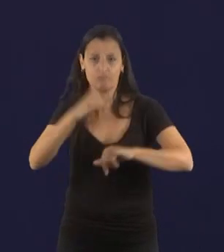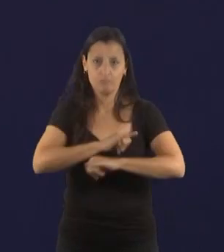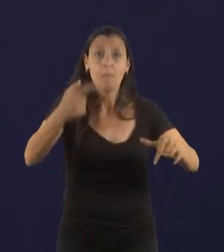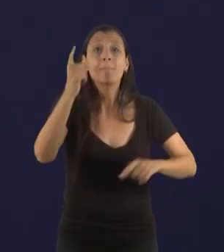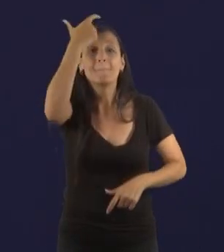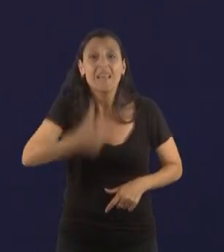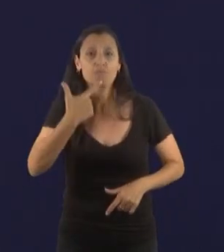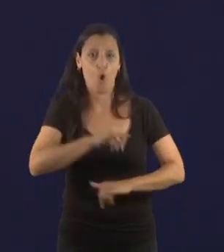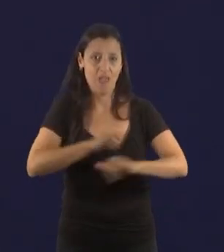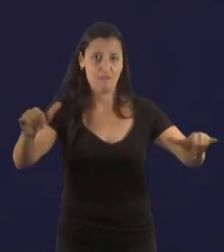voy a ser quien se los informe. Gracias.